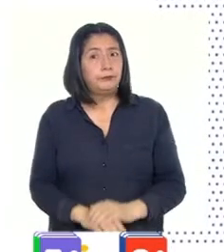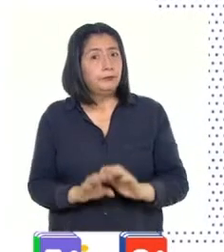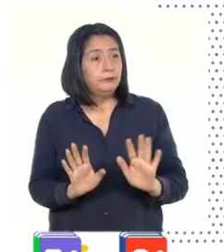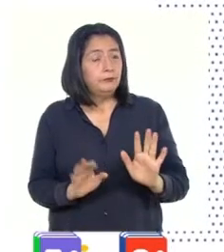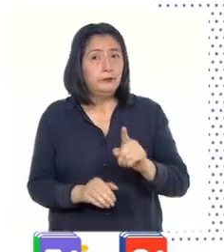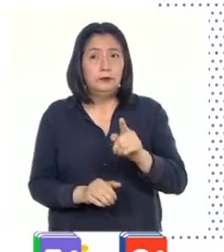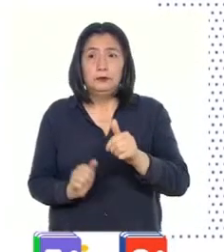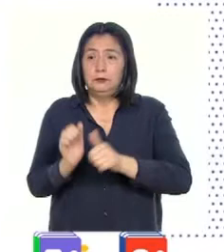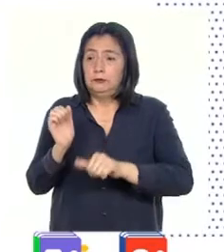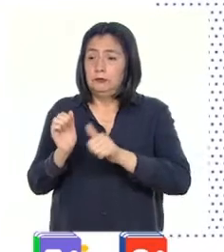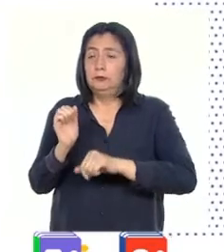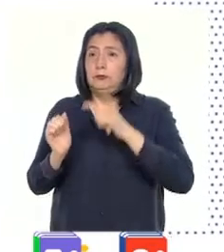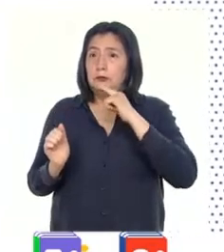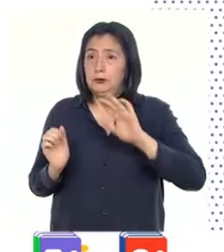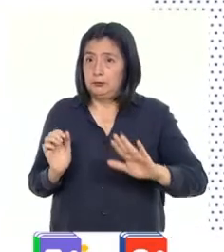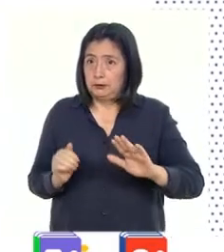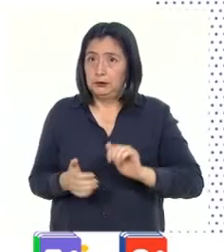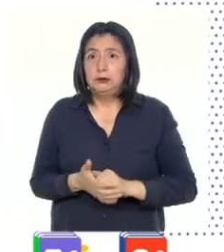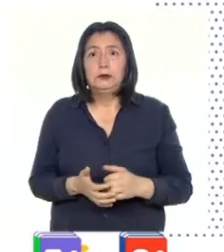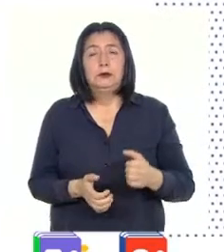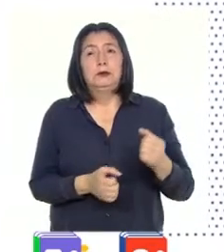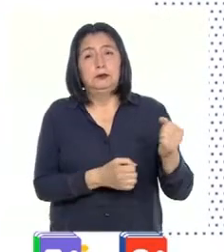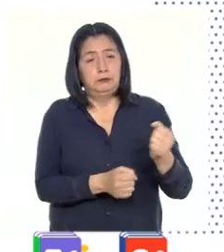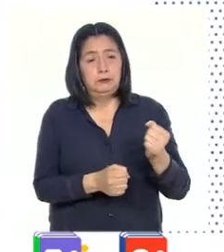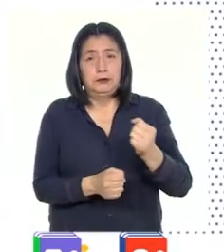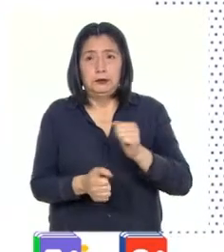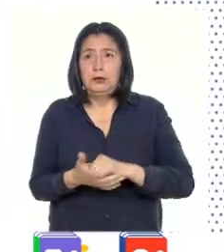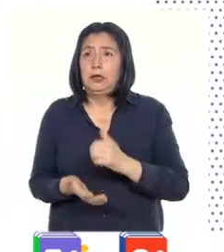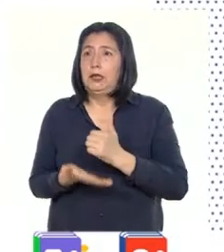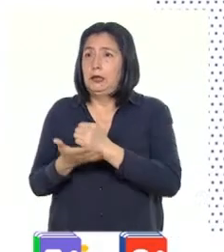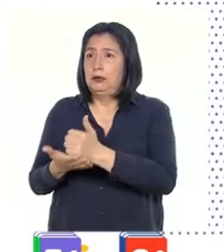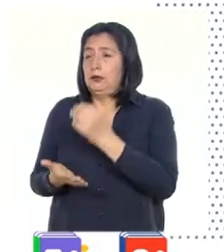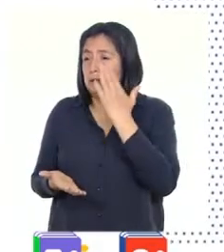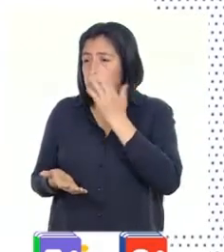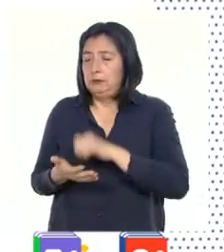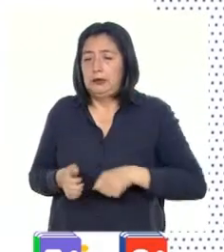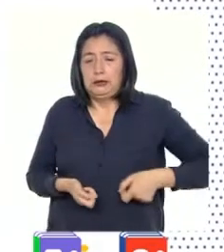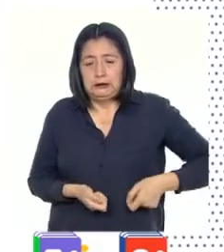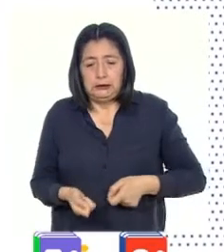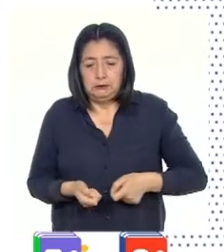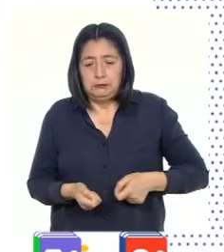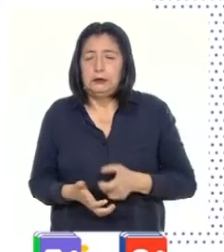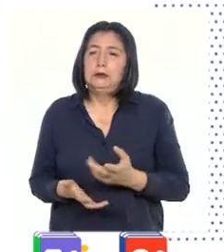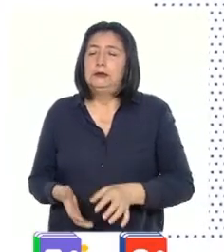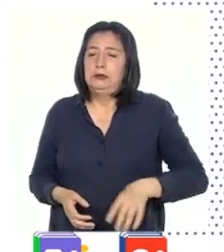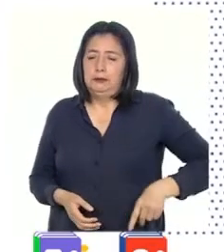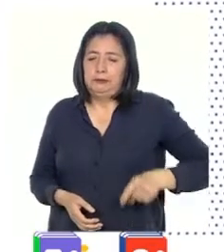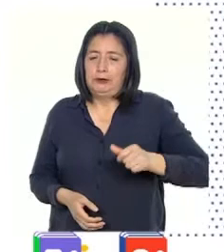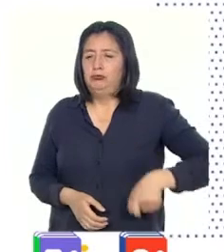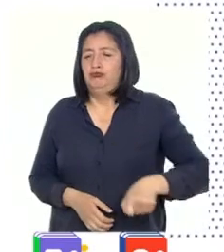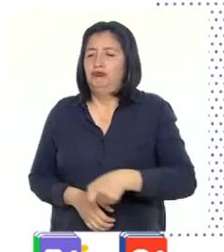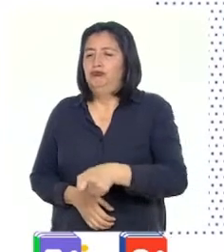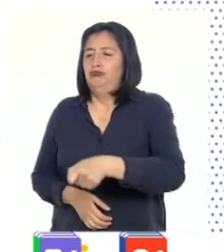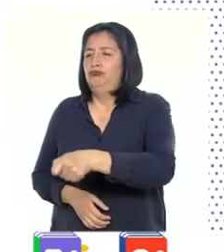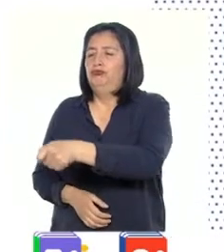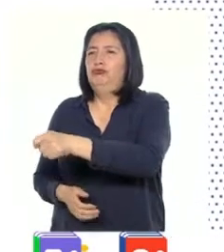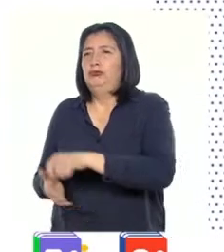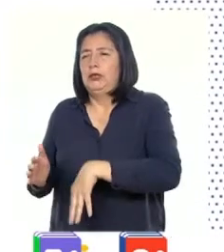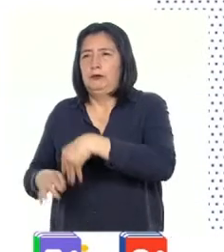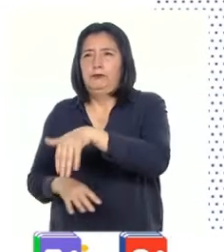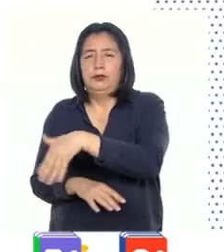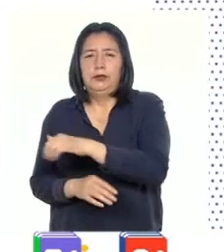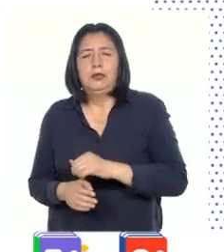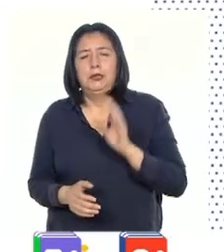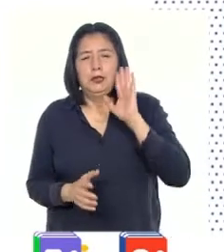tanto, tu hermana menor se encarga de barrer el piso, ayudar a su mamá a trapear, sacar al perro a pasear, sacar la